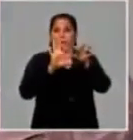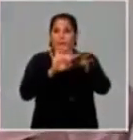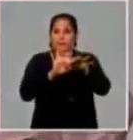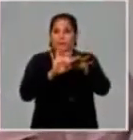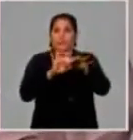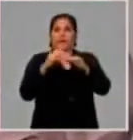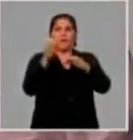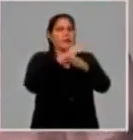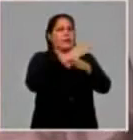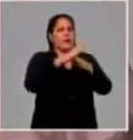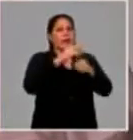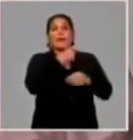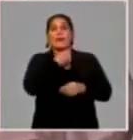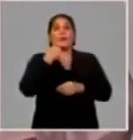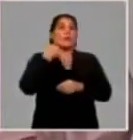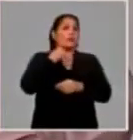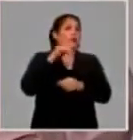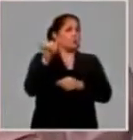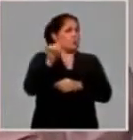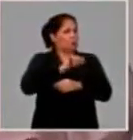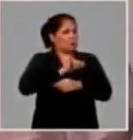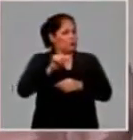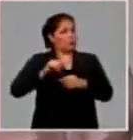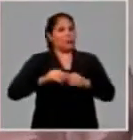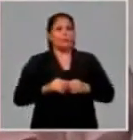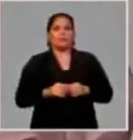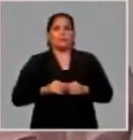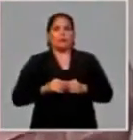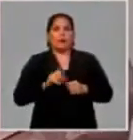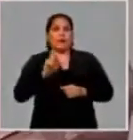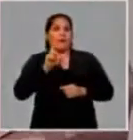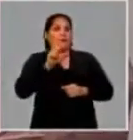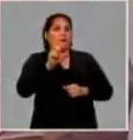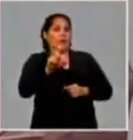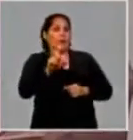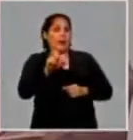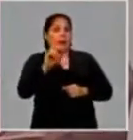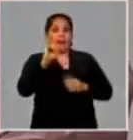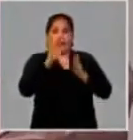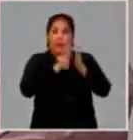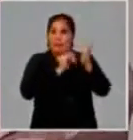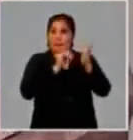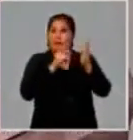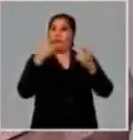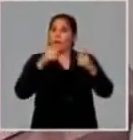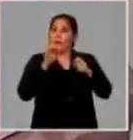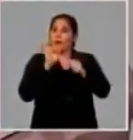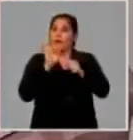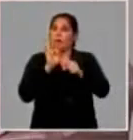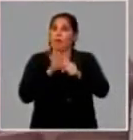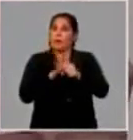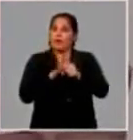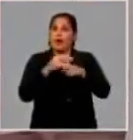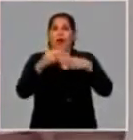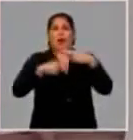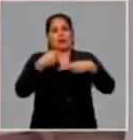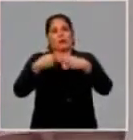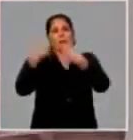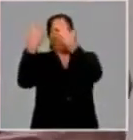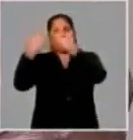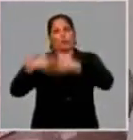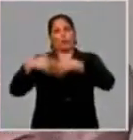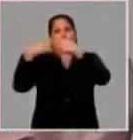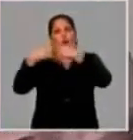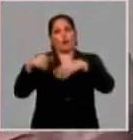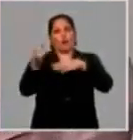Unileve Suchel y Suchel Taibin, a finales del segundo semestre deben comenzar sus actividades productivas